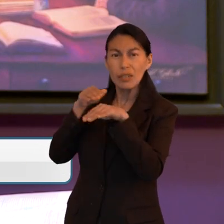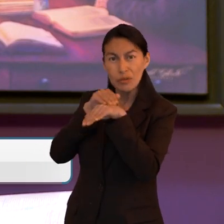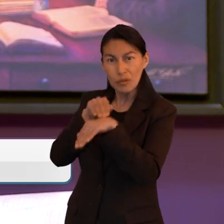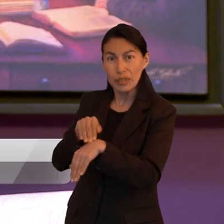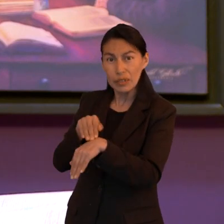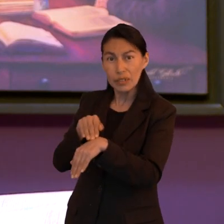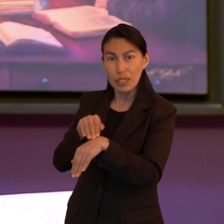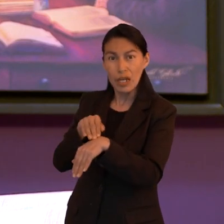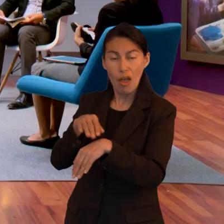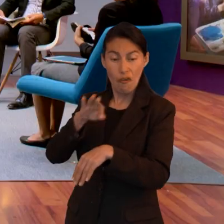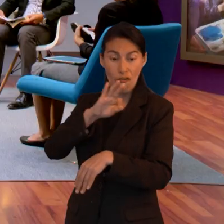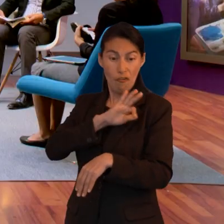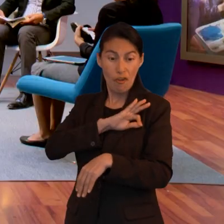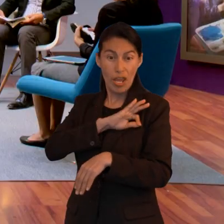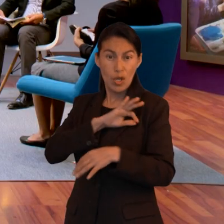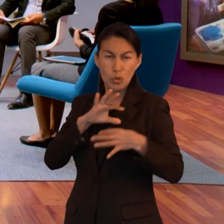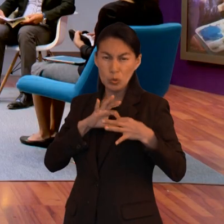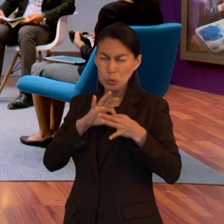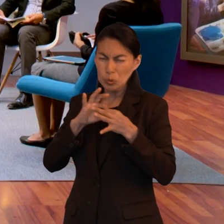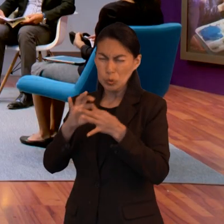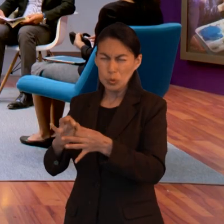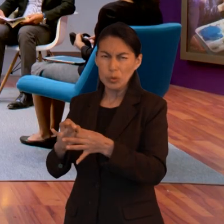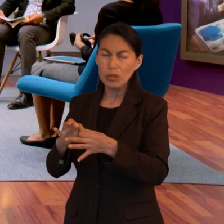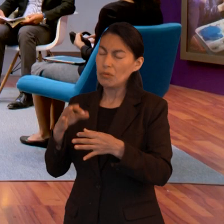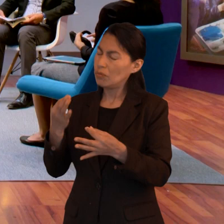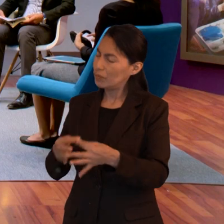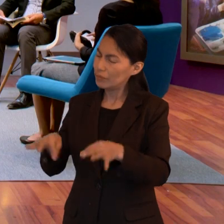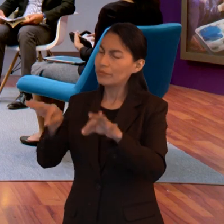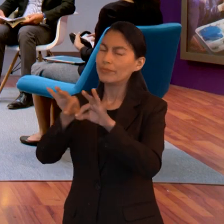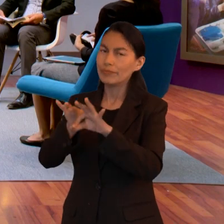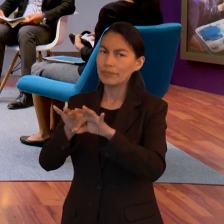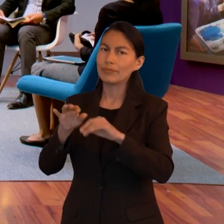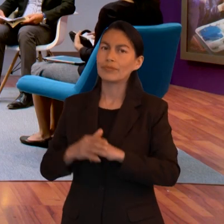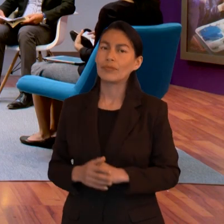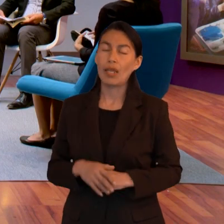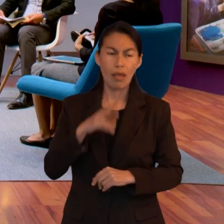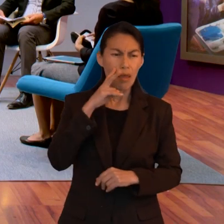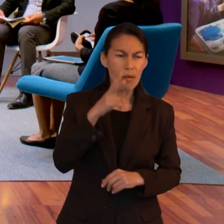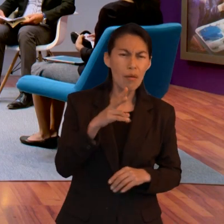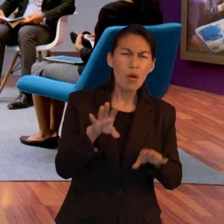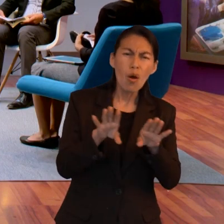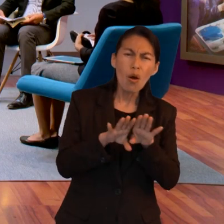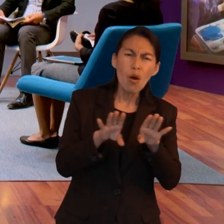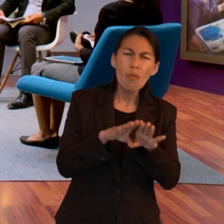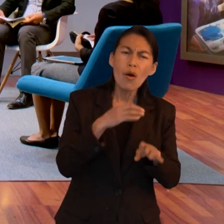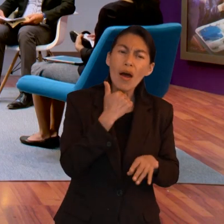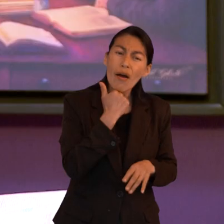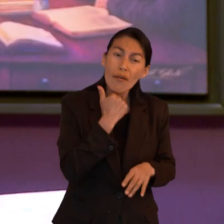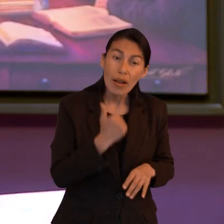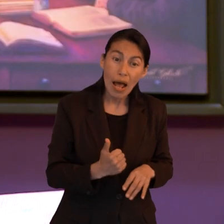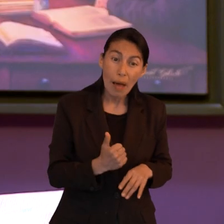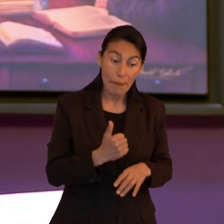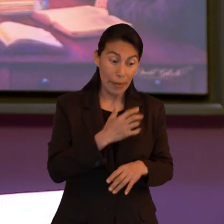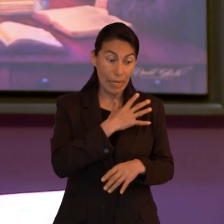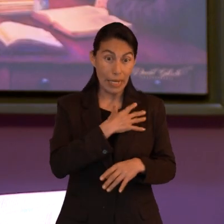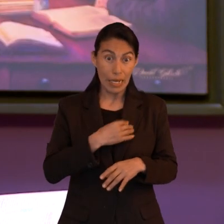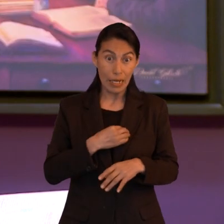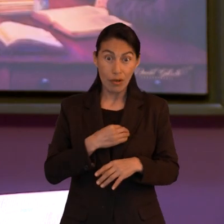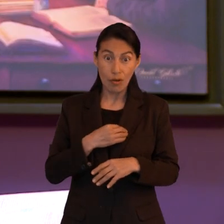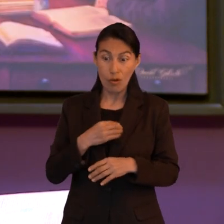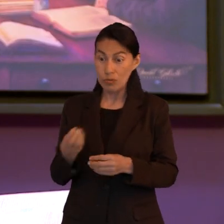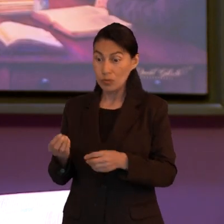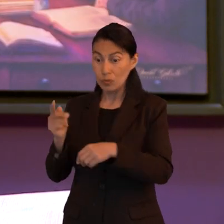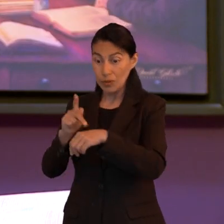a Dios. Entonces la obediencia es fundamental cuando estamos hablando de la fe. Por esa razón vemos también